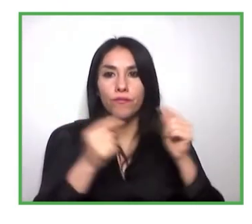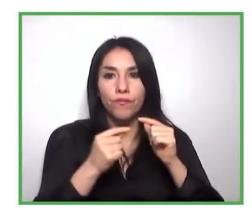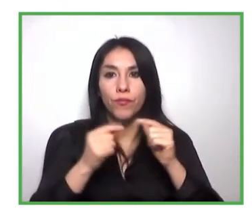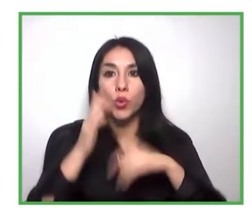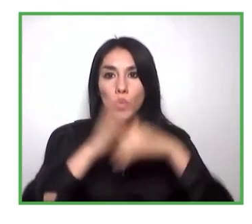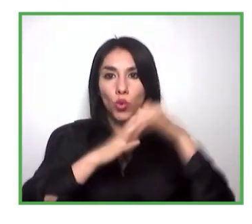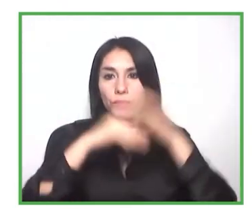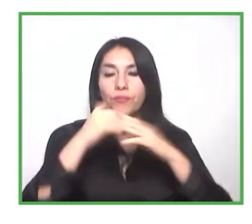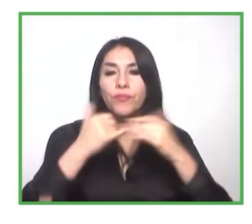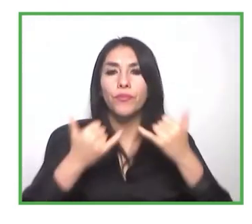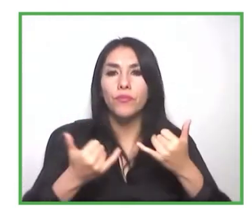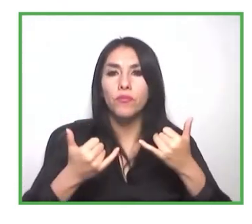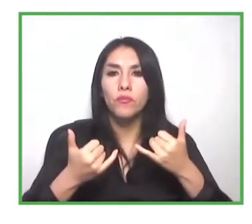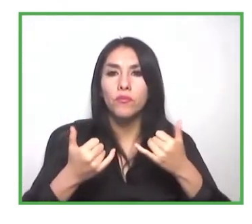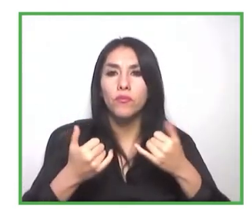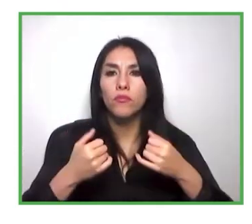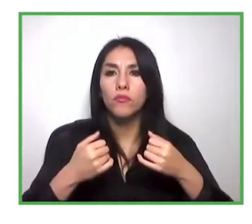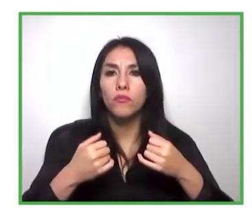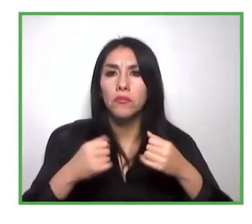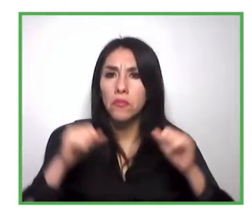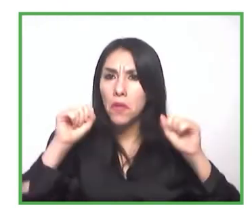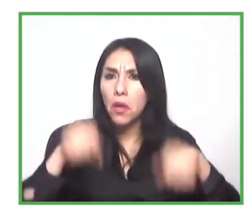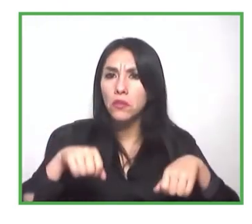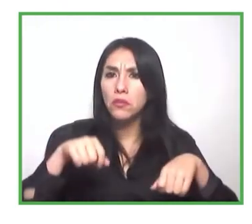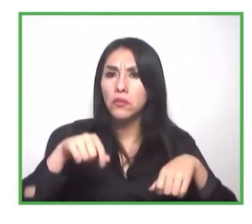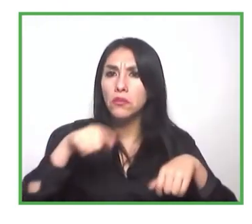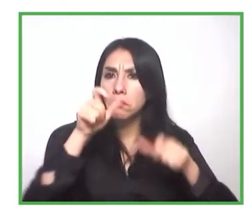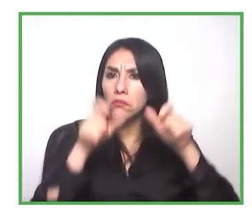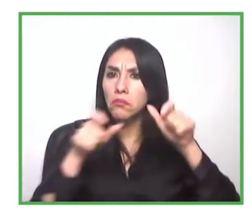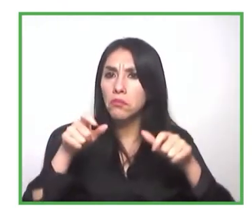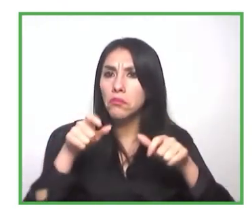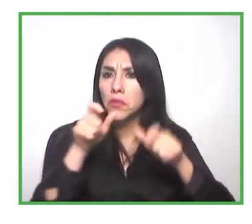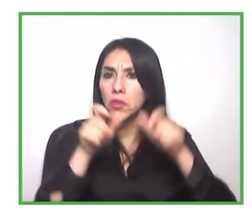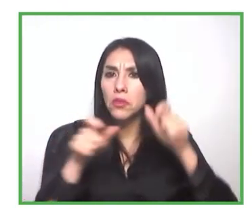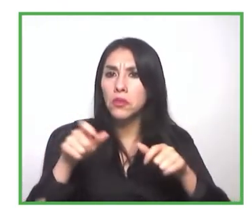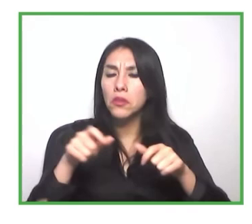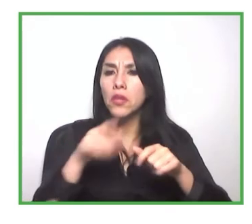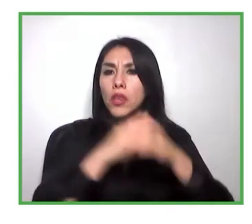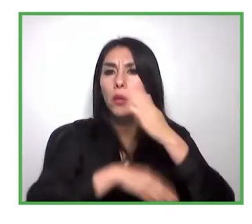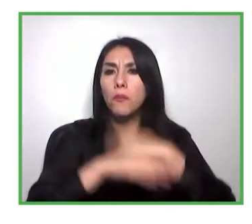discapacidad, la familia, también las organizaciones, que esta feria sea hoy día virtual?